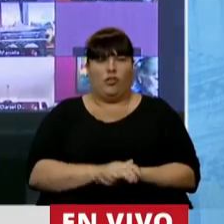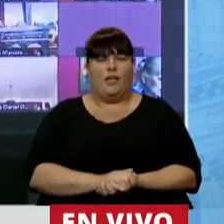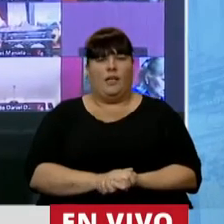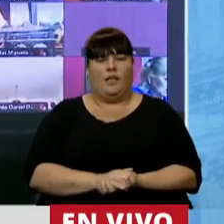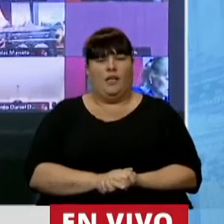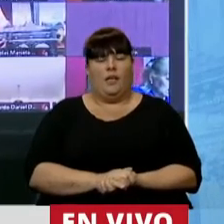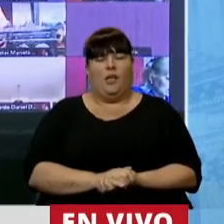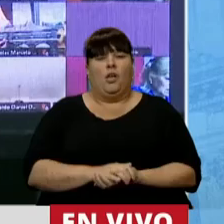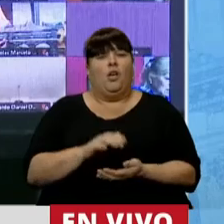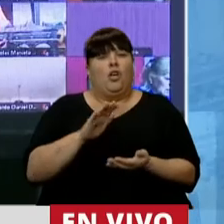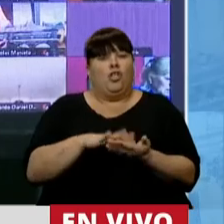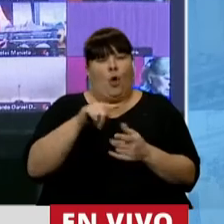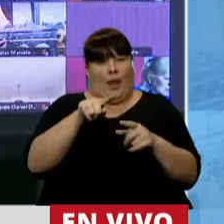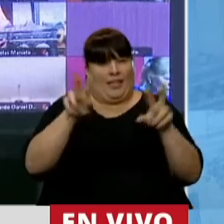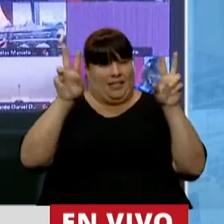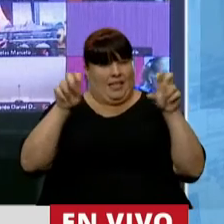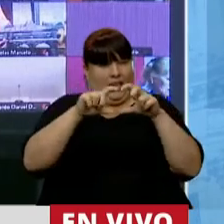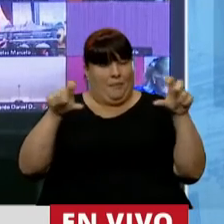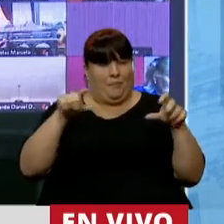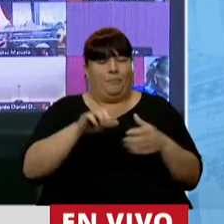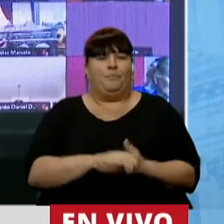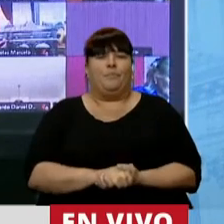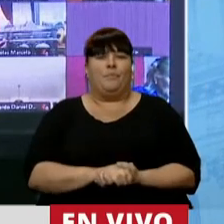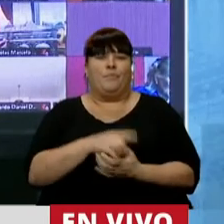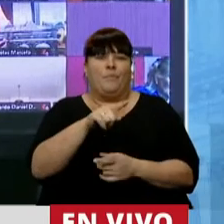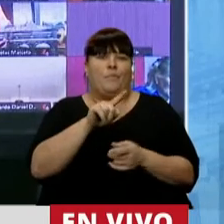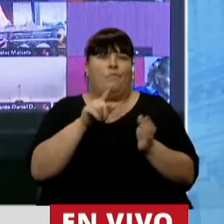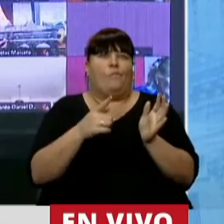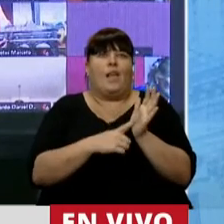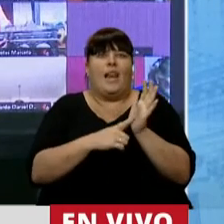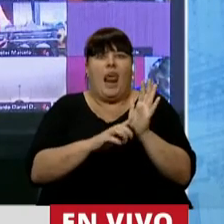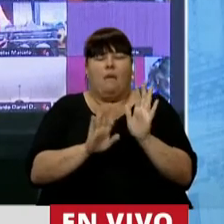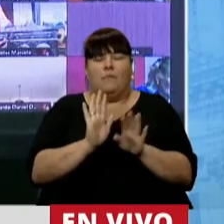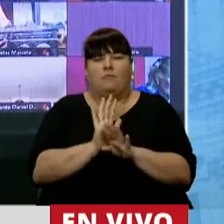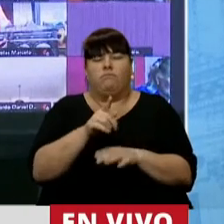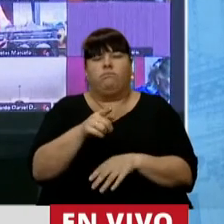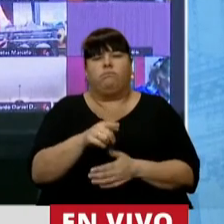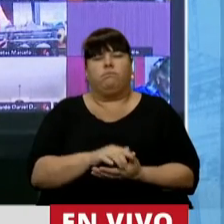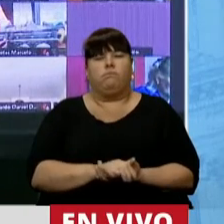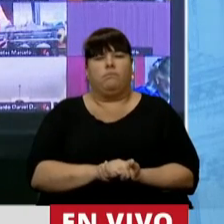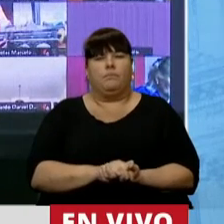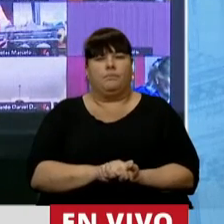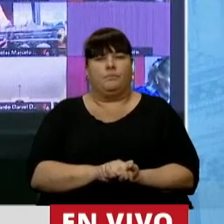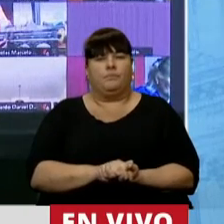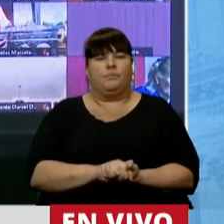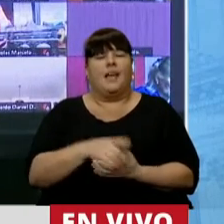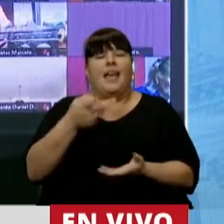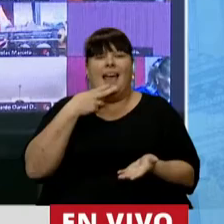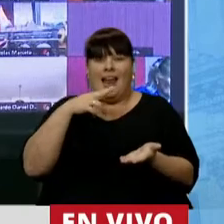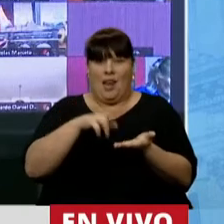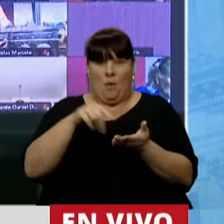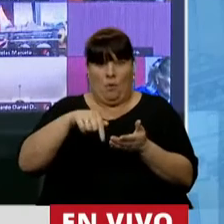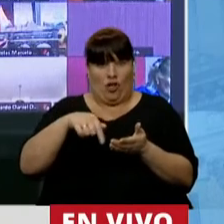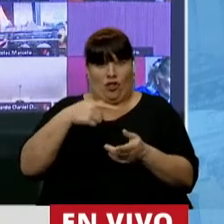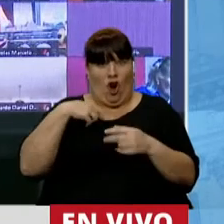Bajo esta consigna, bajo esta regla, está claro que el tributo que